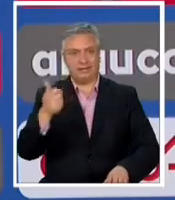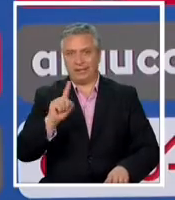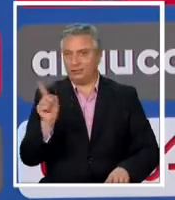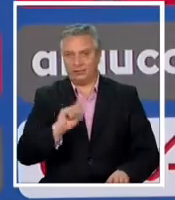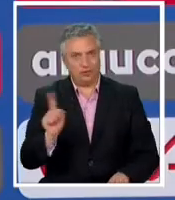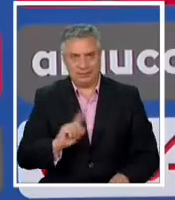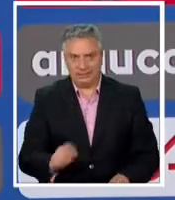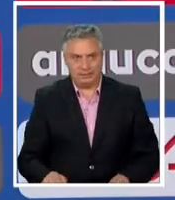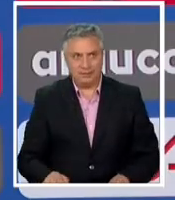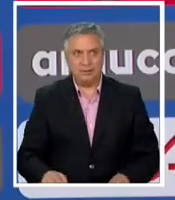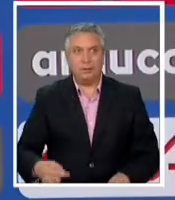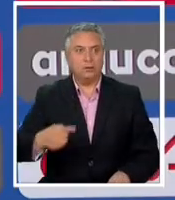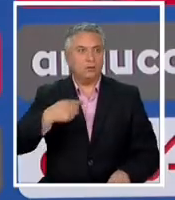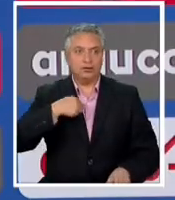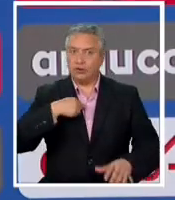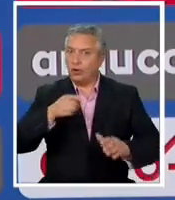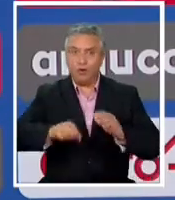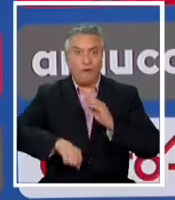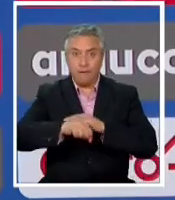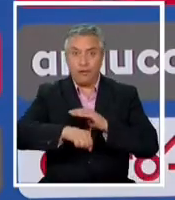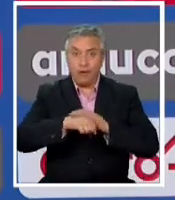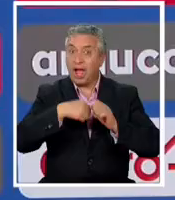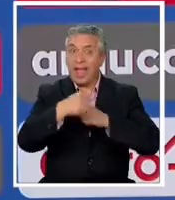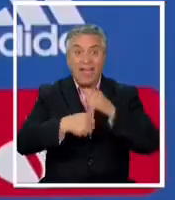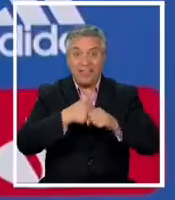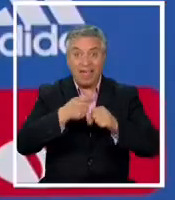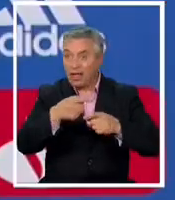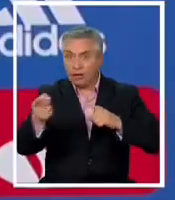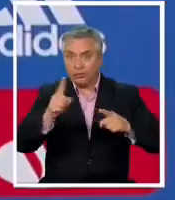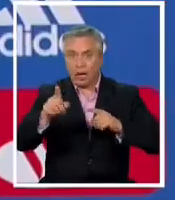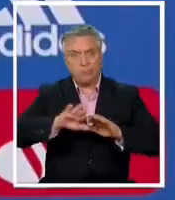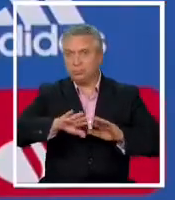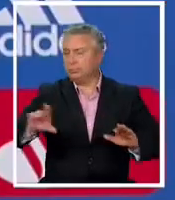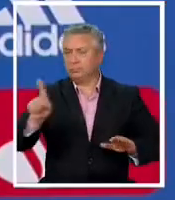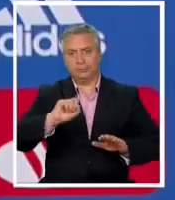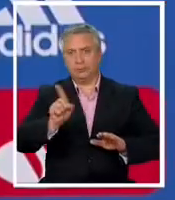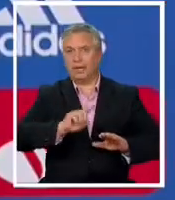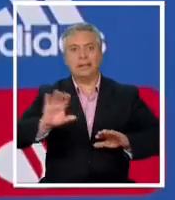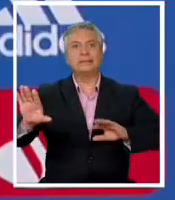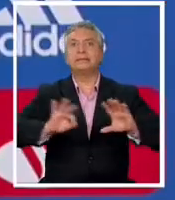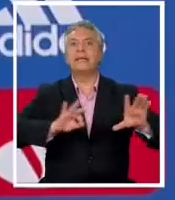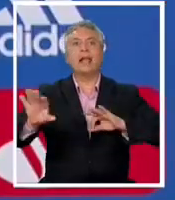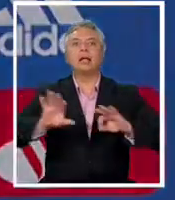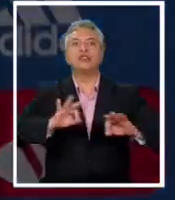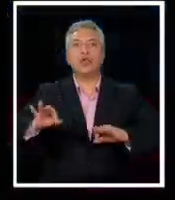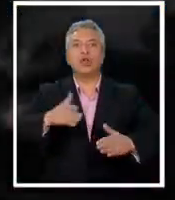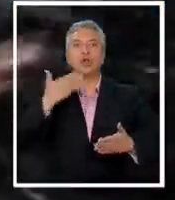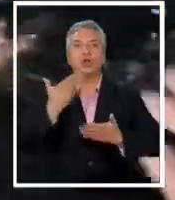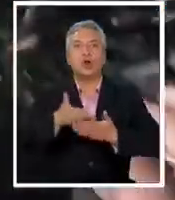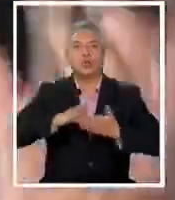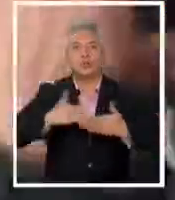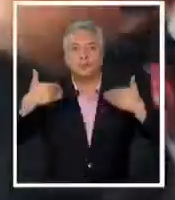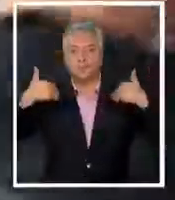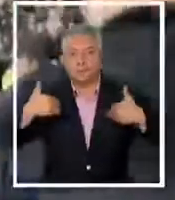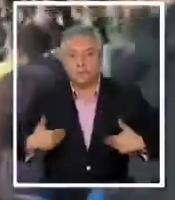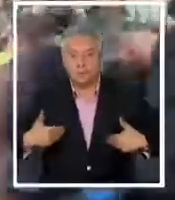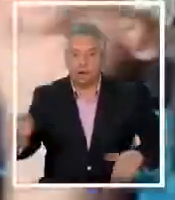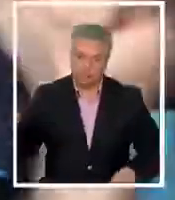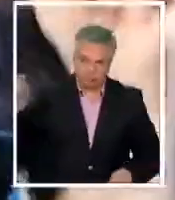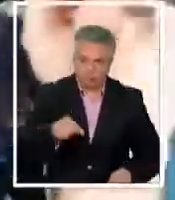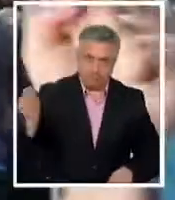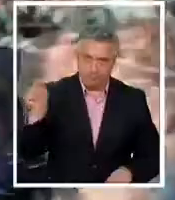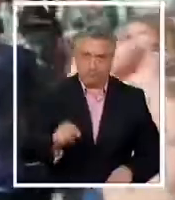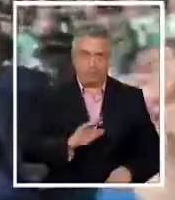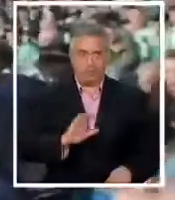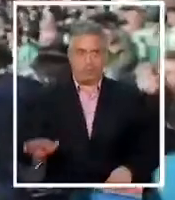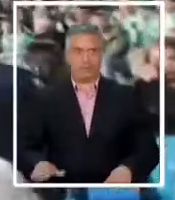no separaría a futbolistas de una edad y de otra a la selección se llega con rendimiento Betis